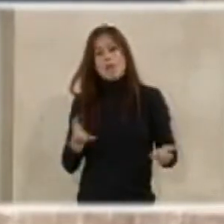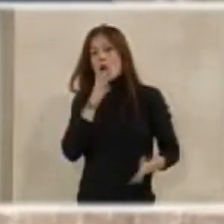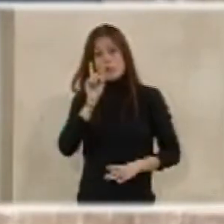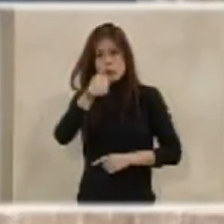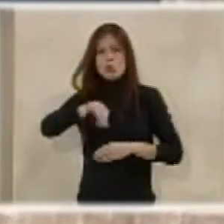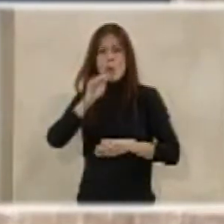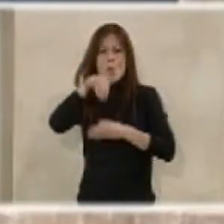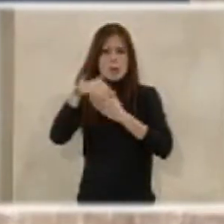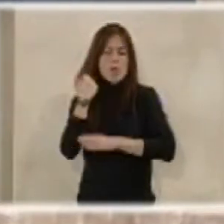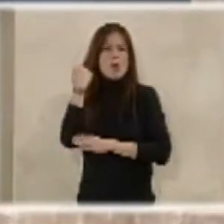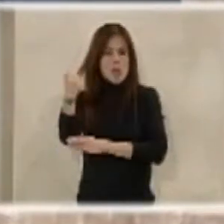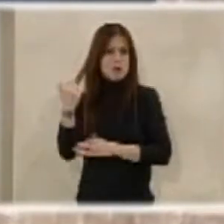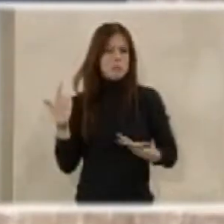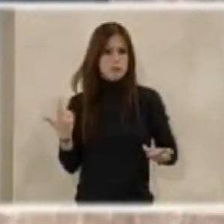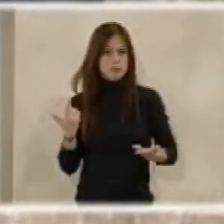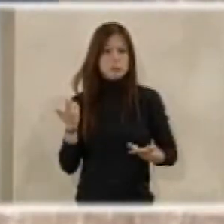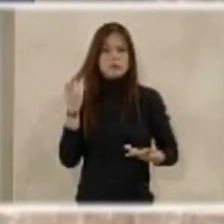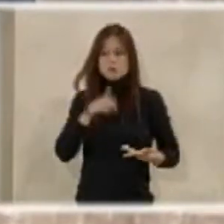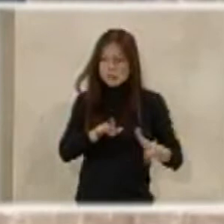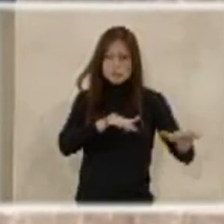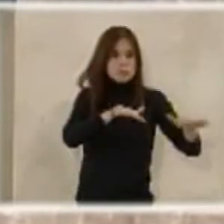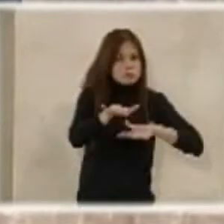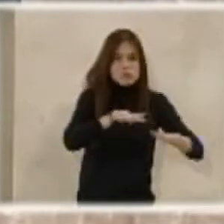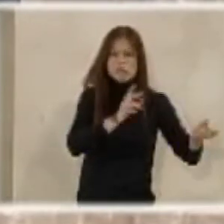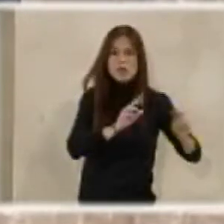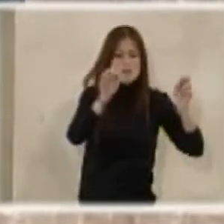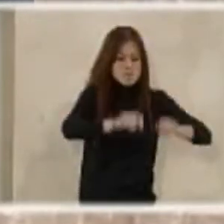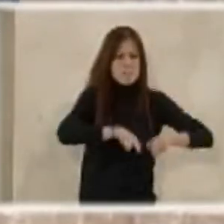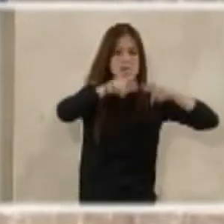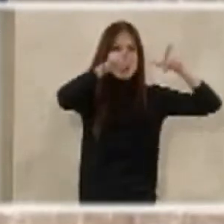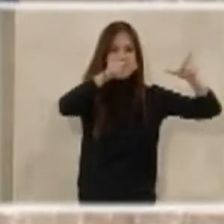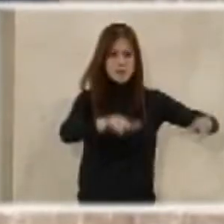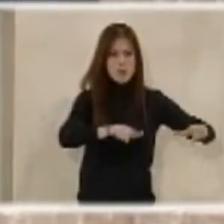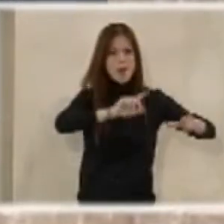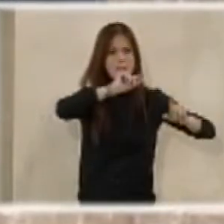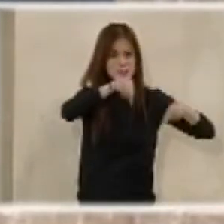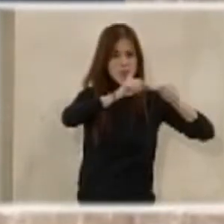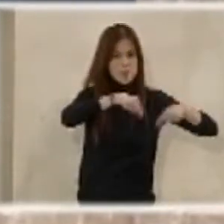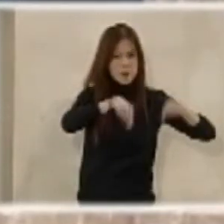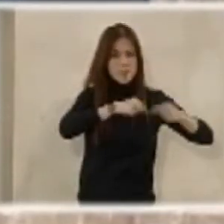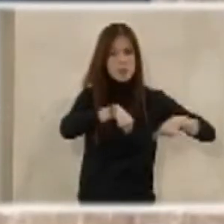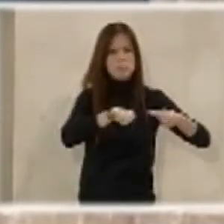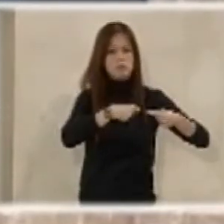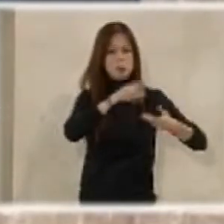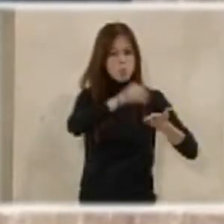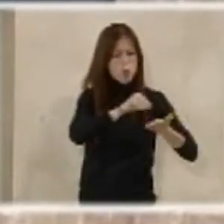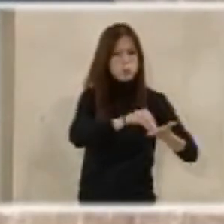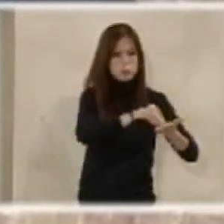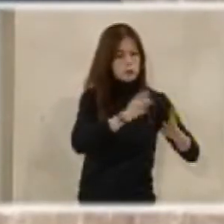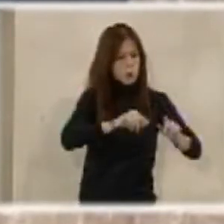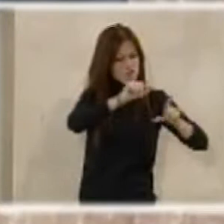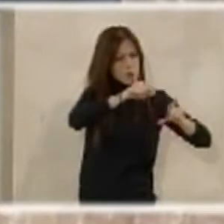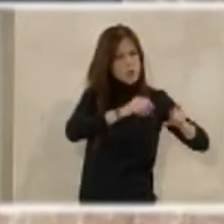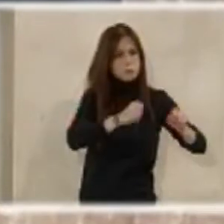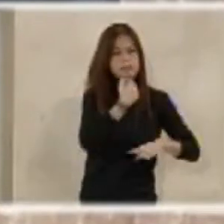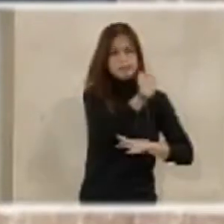vamos a apoyar. Lo hemos hecho también activamente, apoyando su plataforma, las firmas que están recogiendo, pero además lo